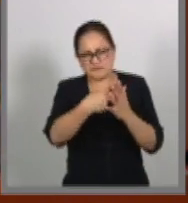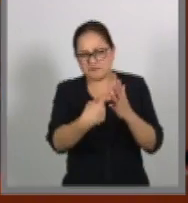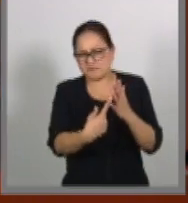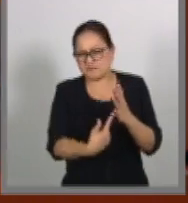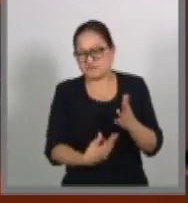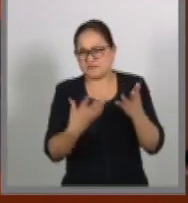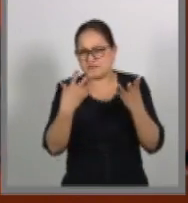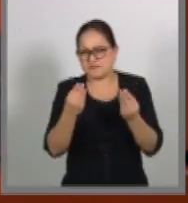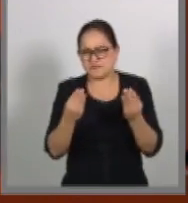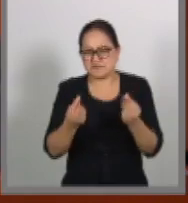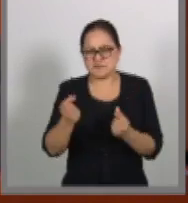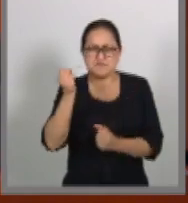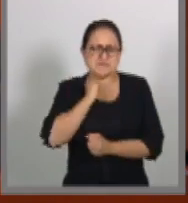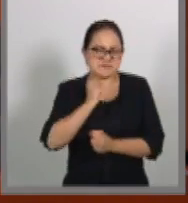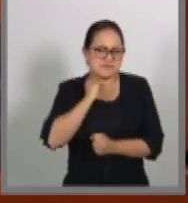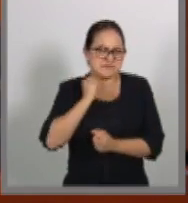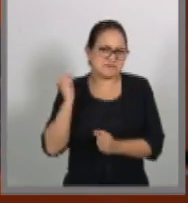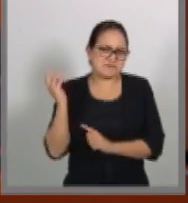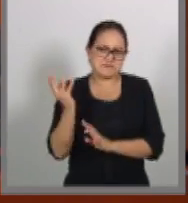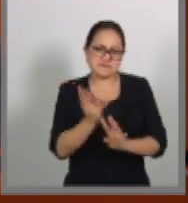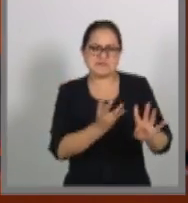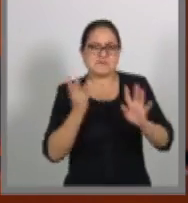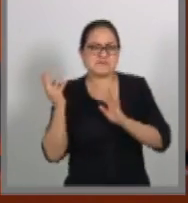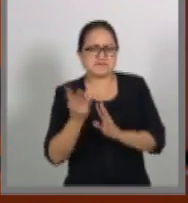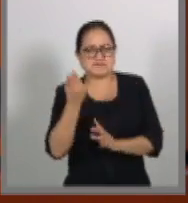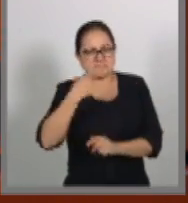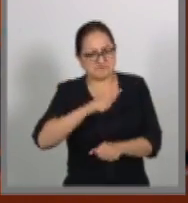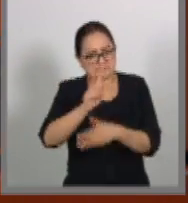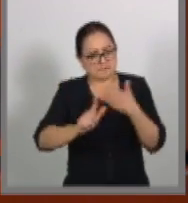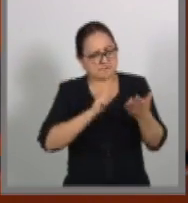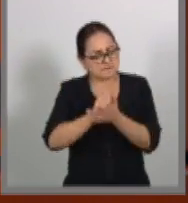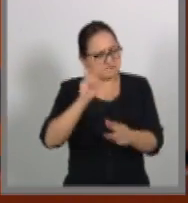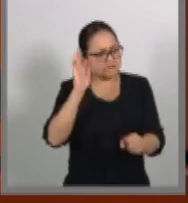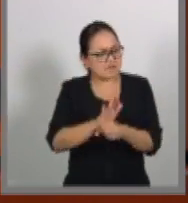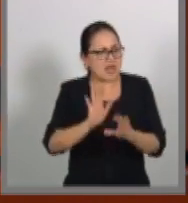senadores defender esta ley.